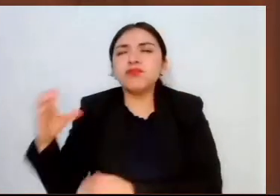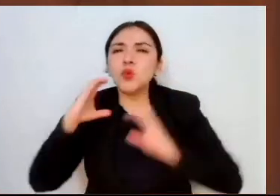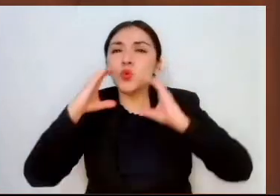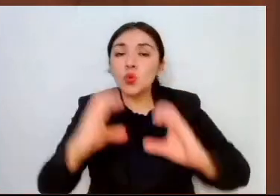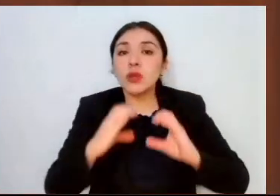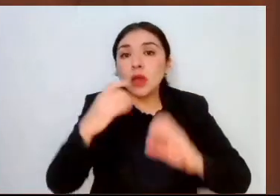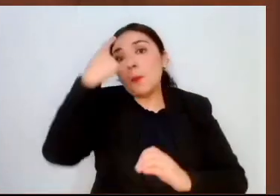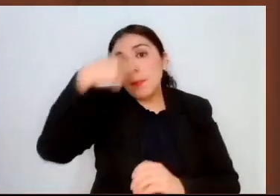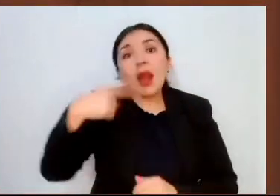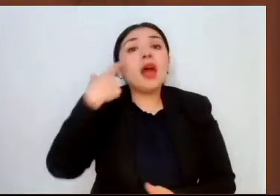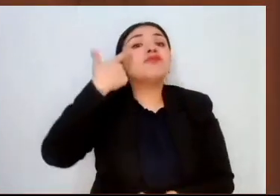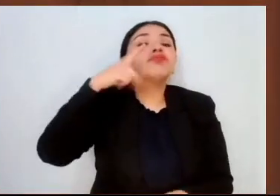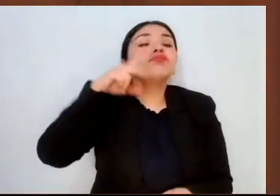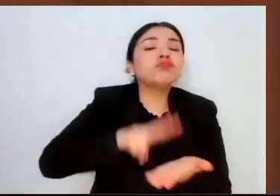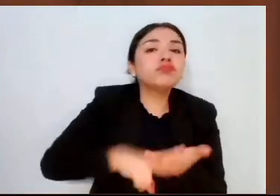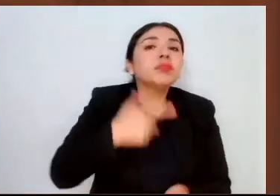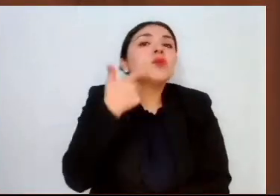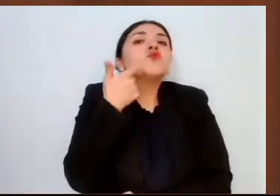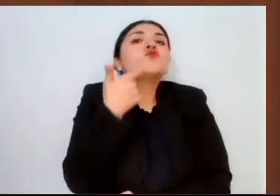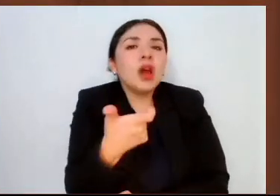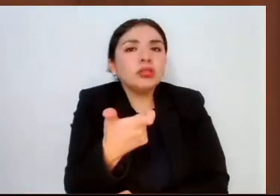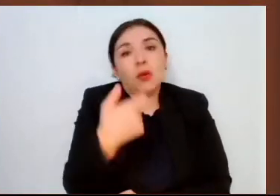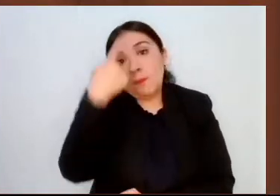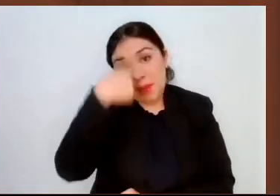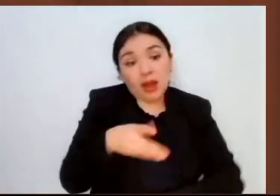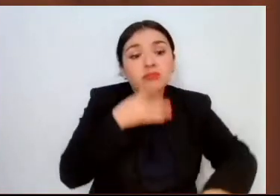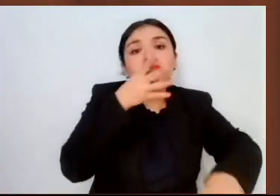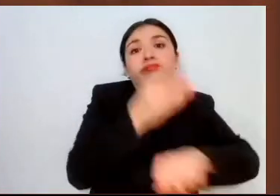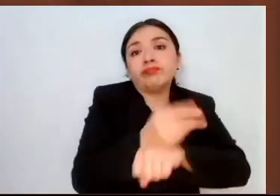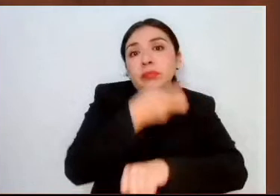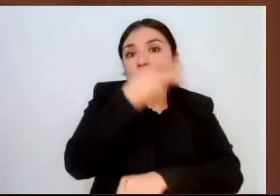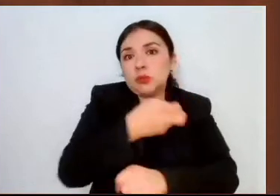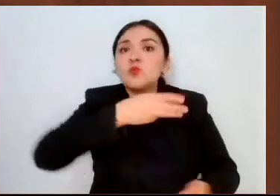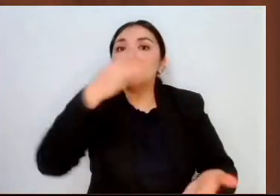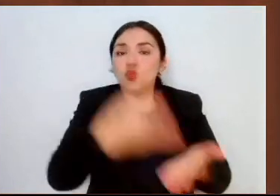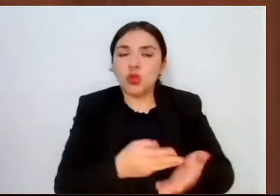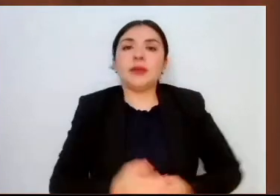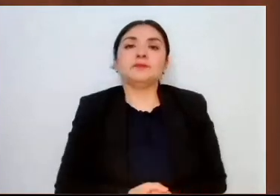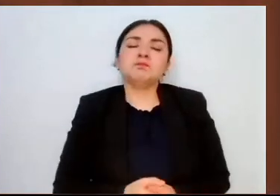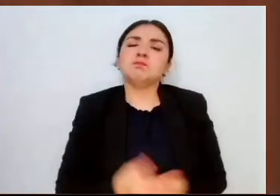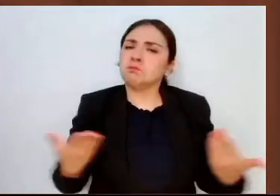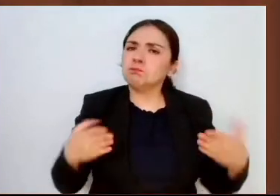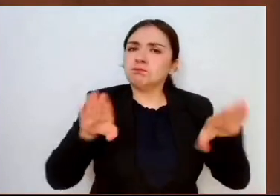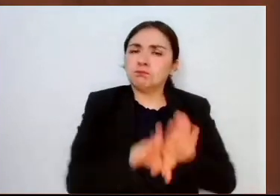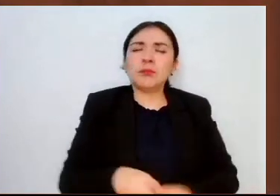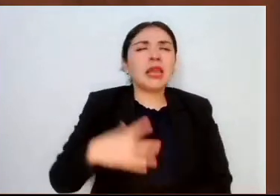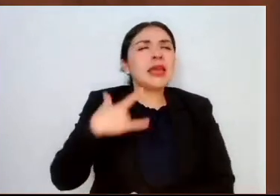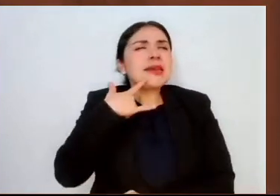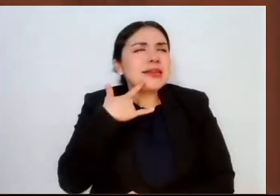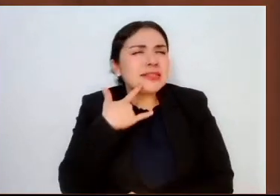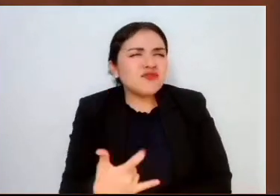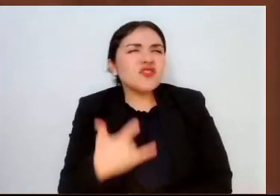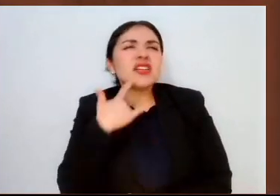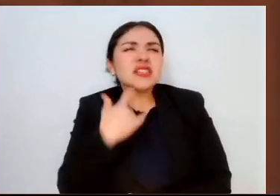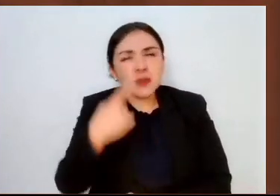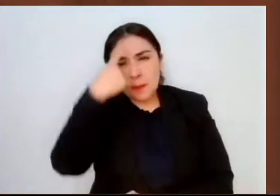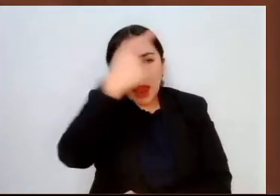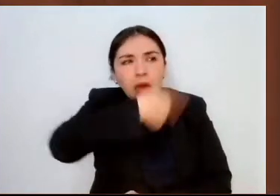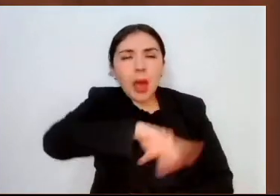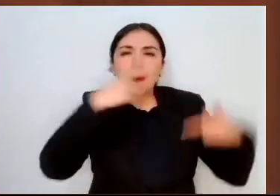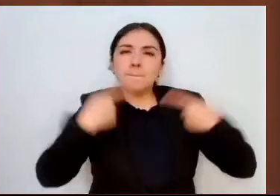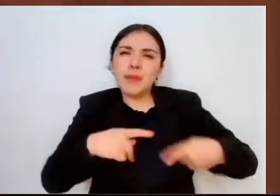costos y la reparación de daños. Concluyo. Los esfuerzos conjuntos de las y los productores